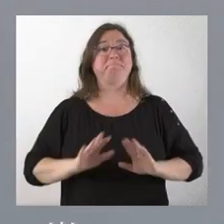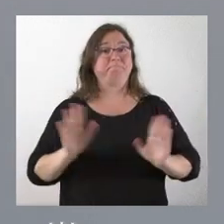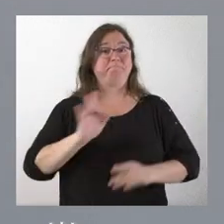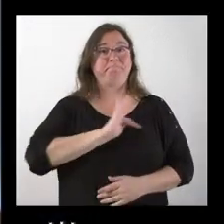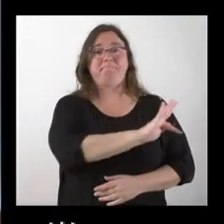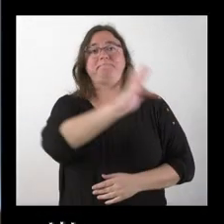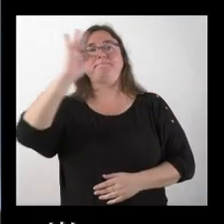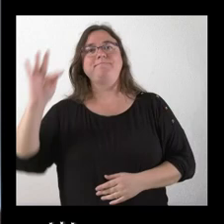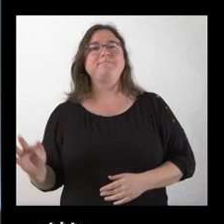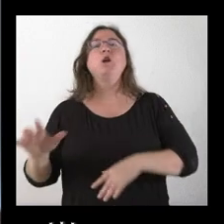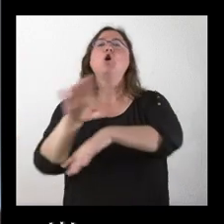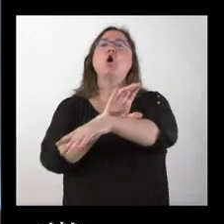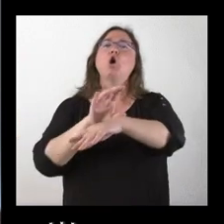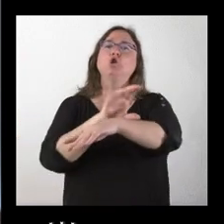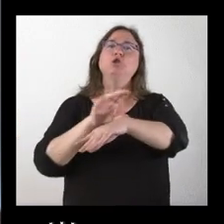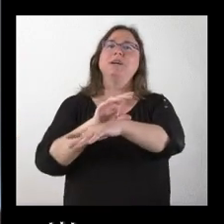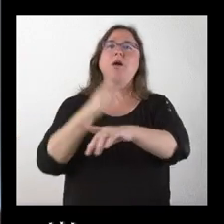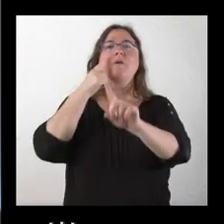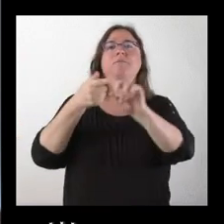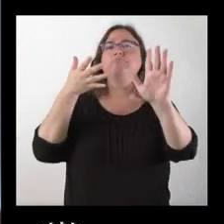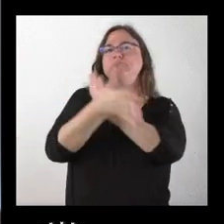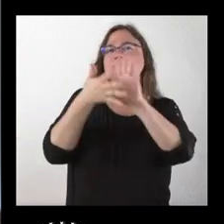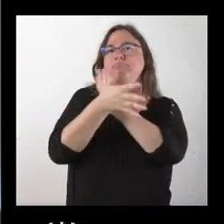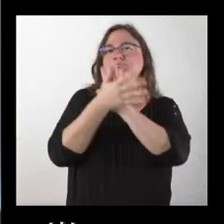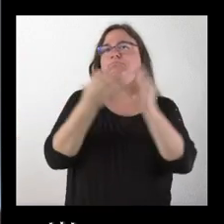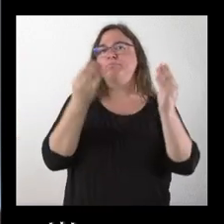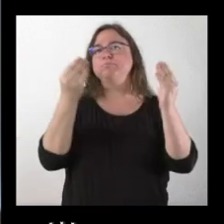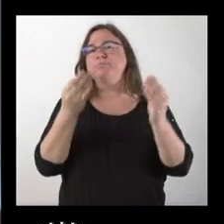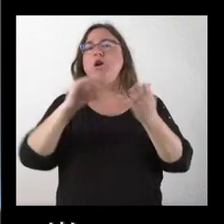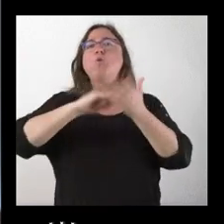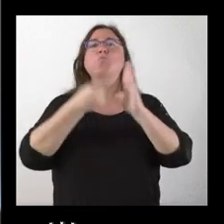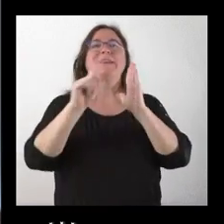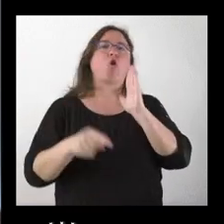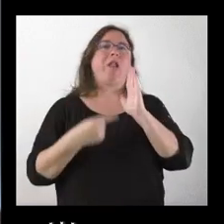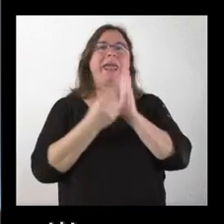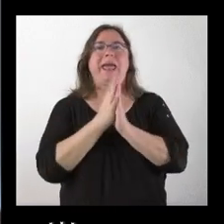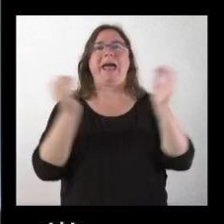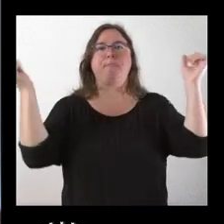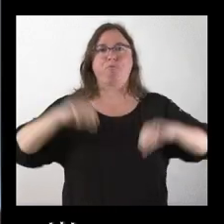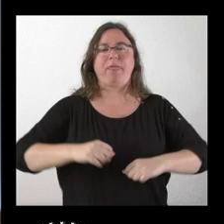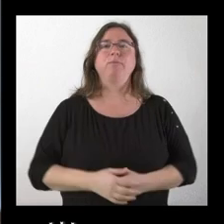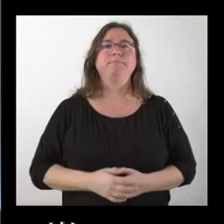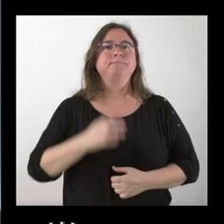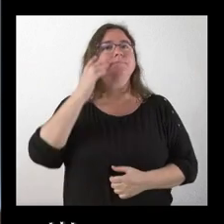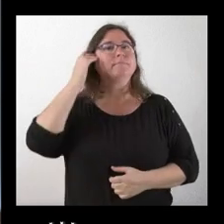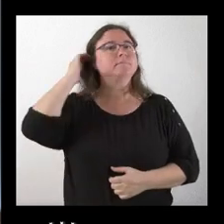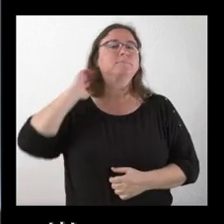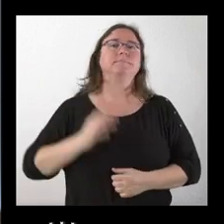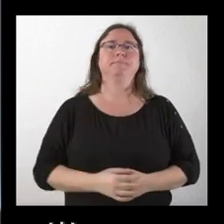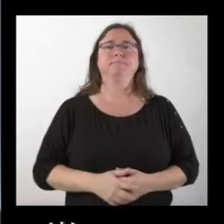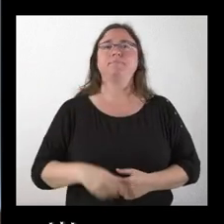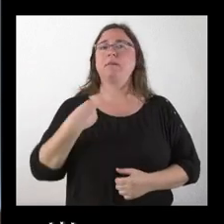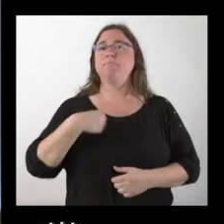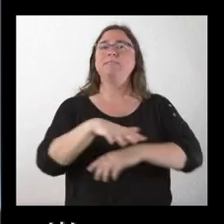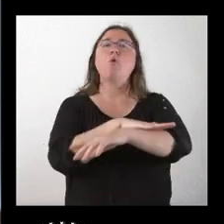palabra al consejero para que nos detalle más ampliamente el proyecto de ley que hemos aprobado esta mañana, que es en el